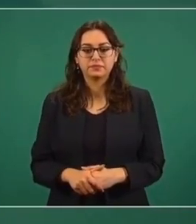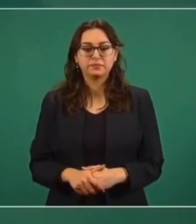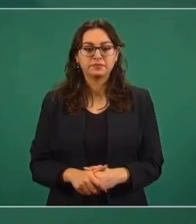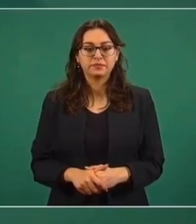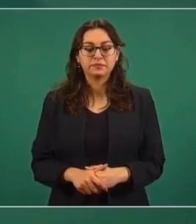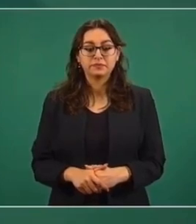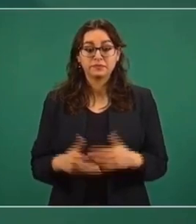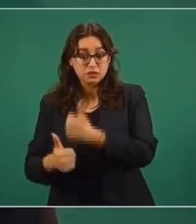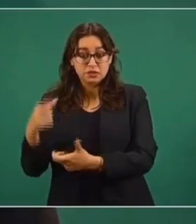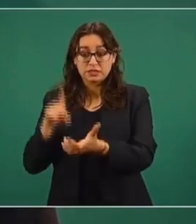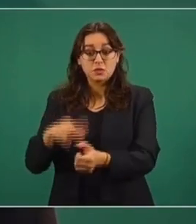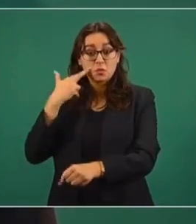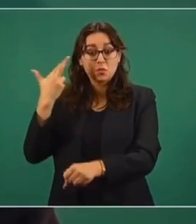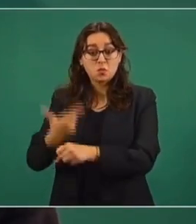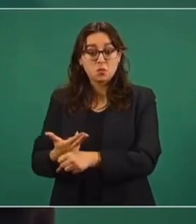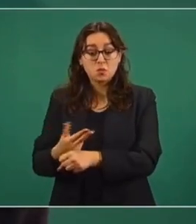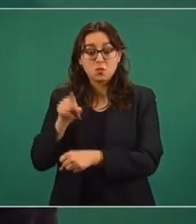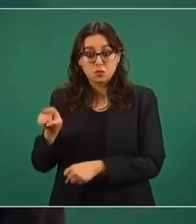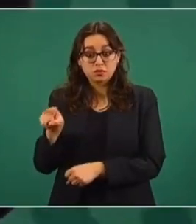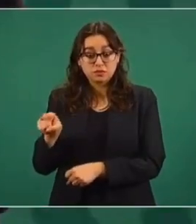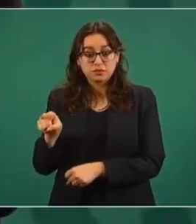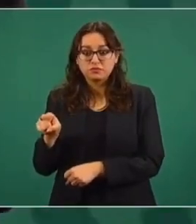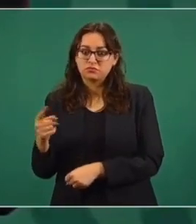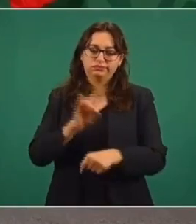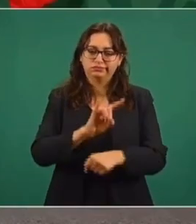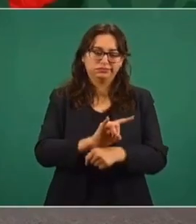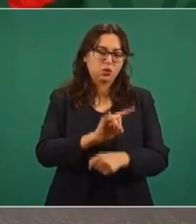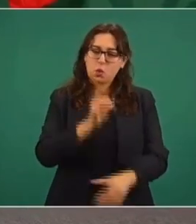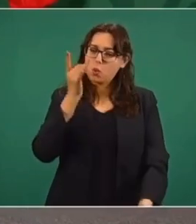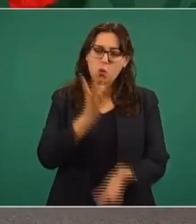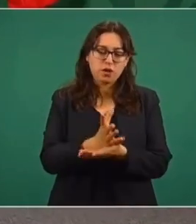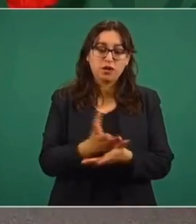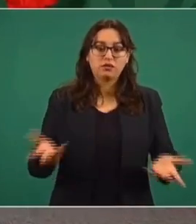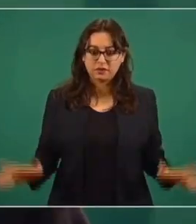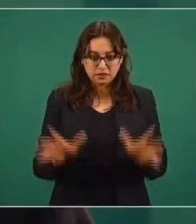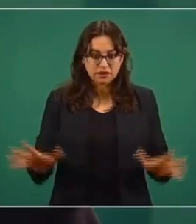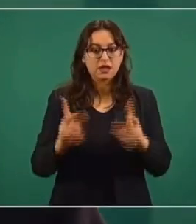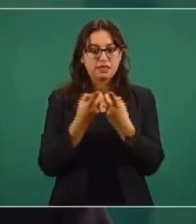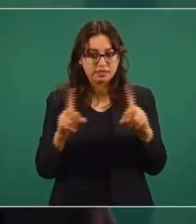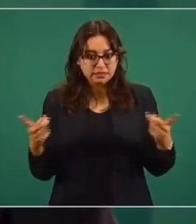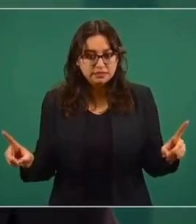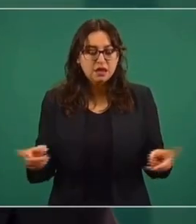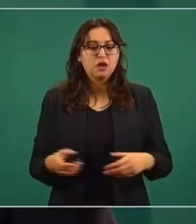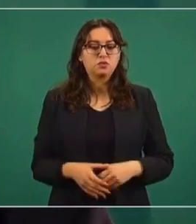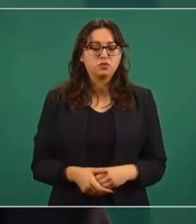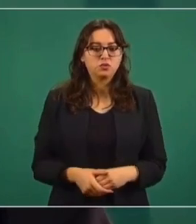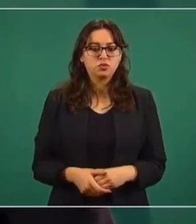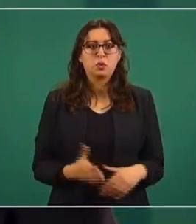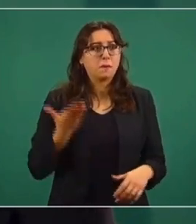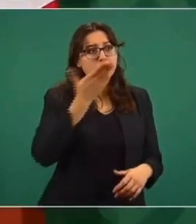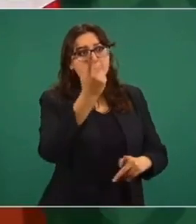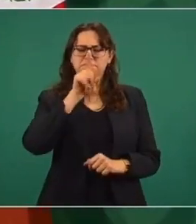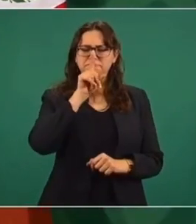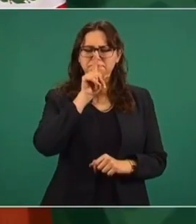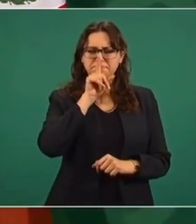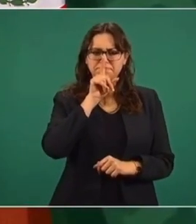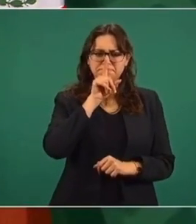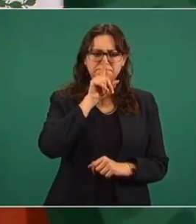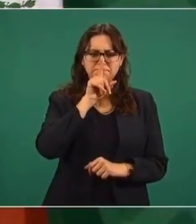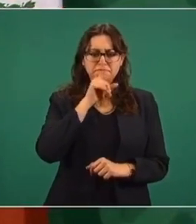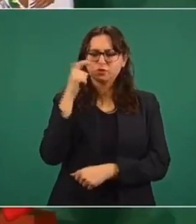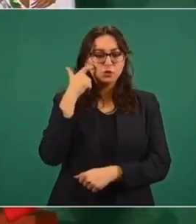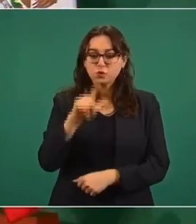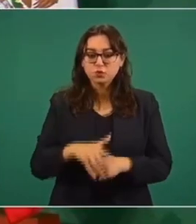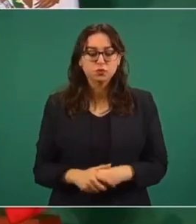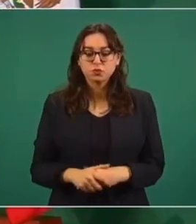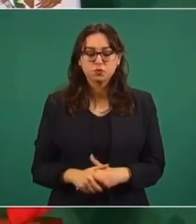la comisión de competencia fue a defender a las AFORES. Nosotros queremos ahorrar, que no tengamos que aumentar la deuda, que no tengamos que cobrar